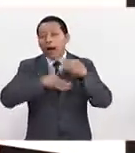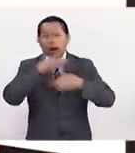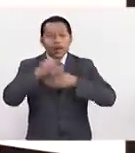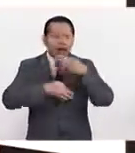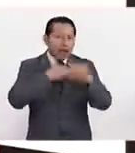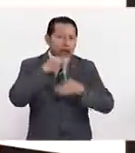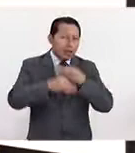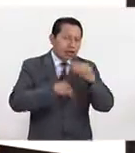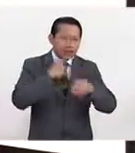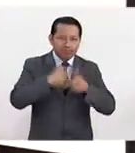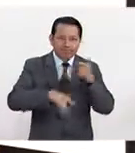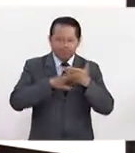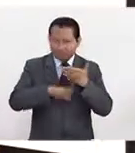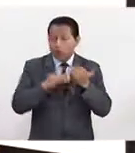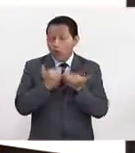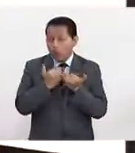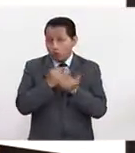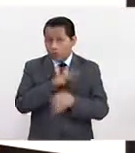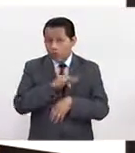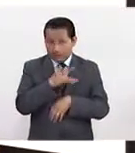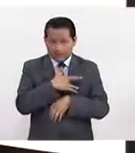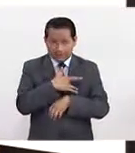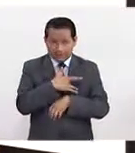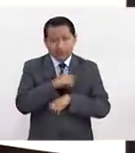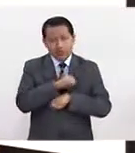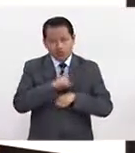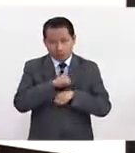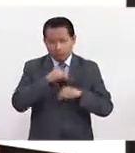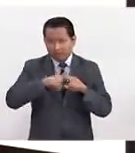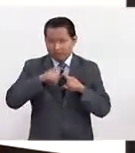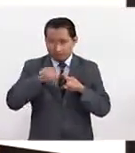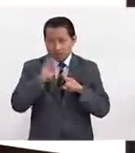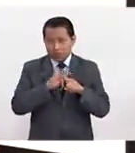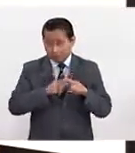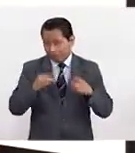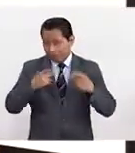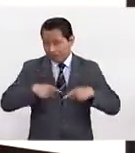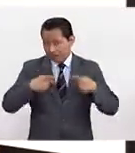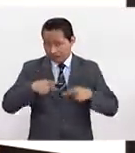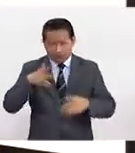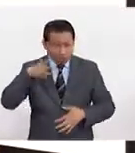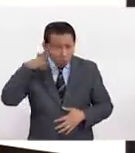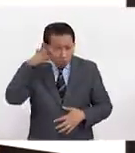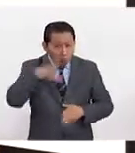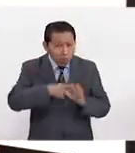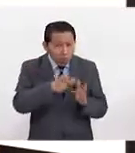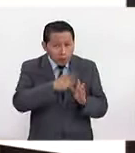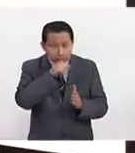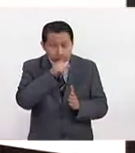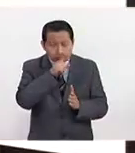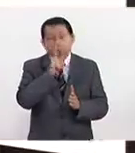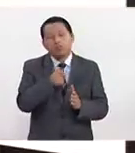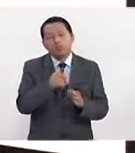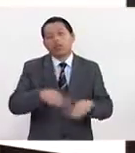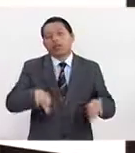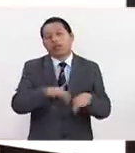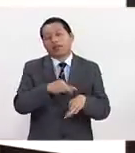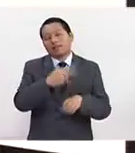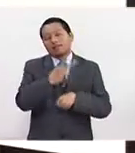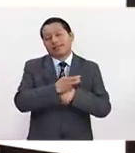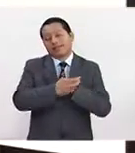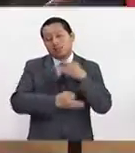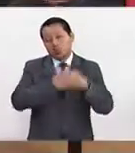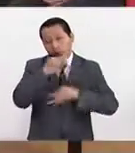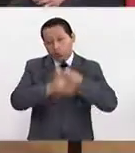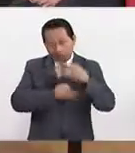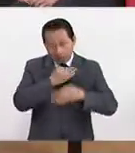y también cuidar al paciente posinfartado para que este paciente a futuro no tenga un nuevo evento, hacer campañas de prevención secundaria. Esa